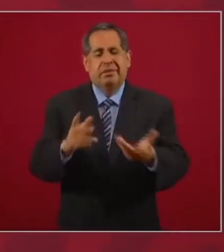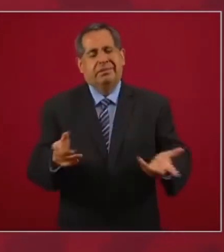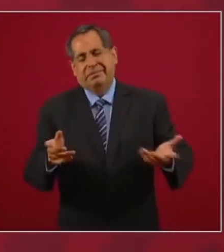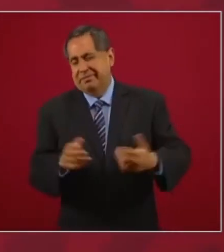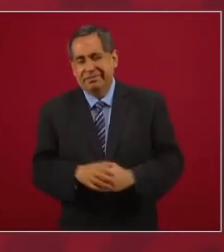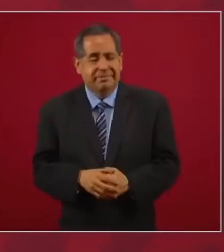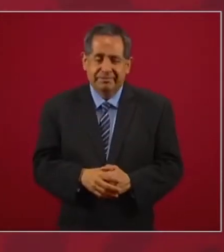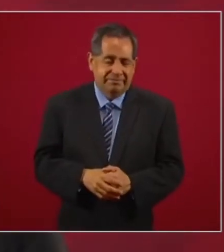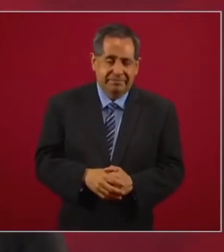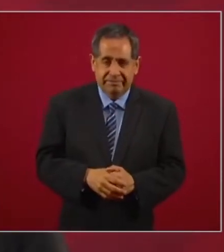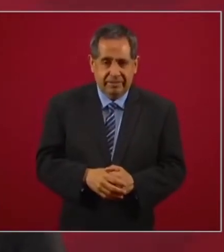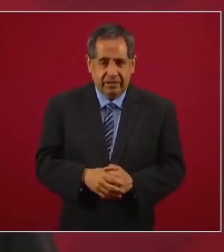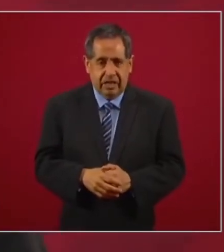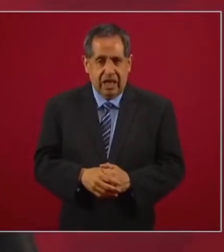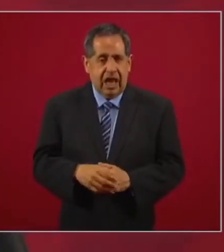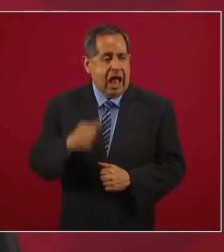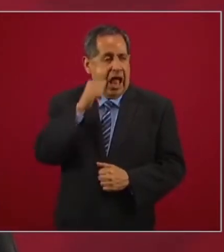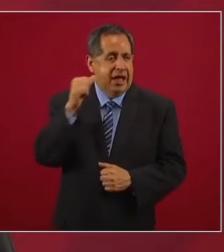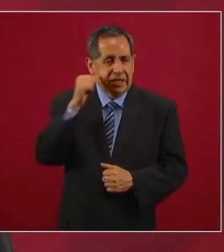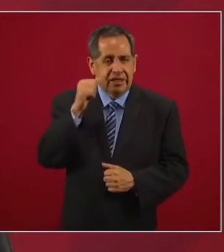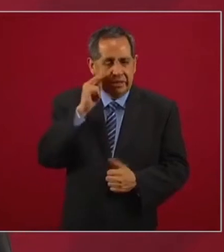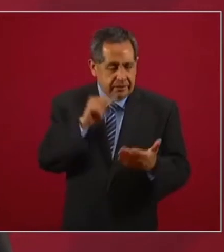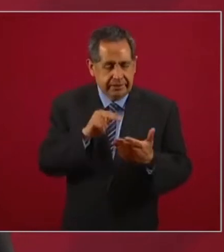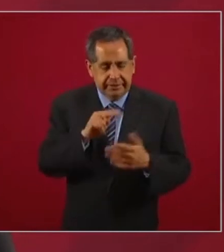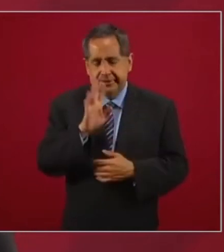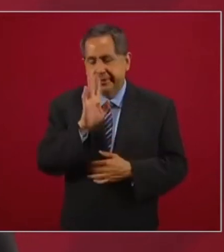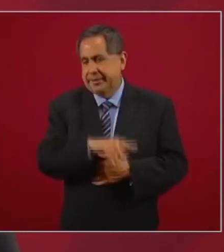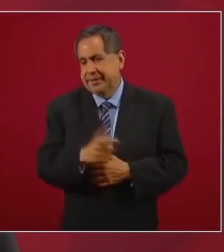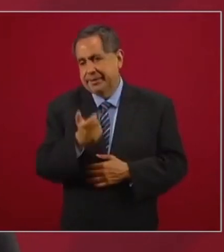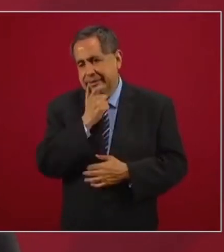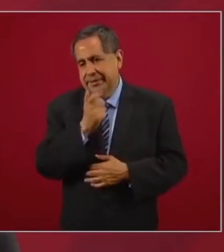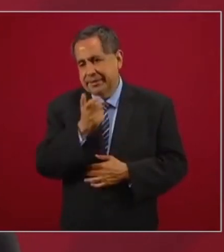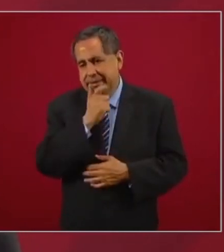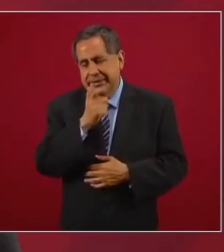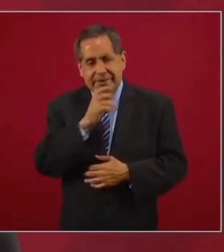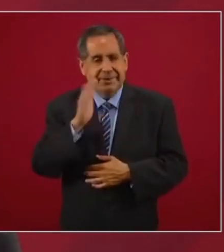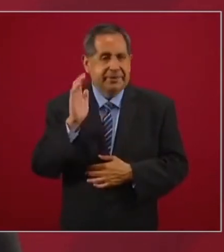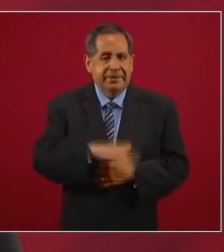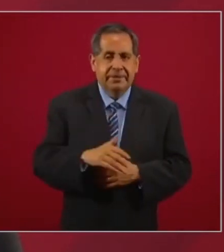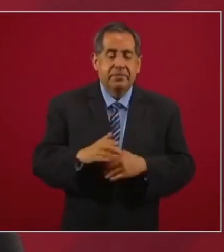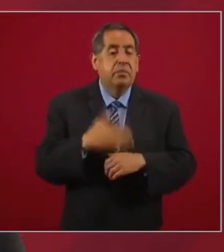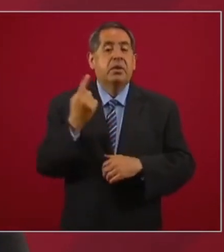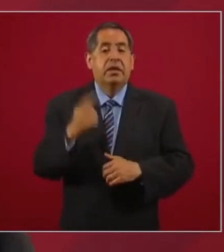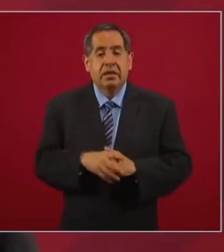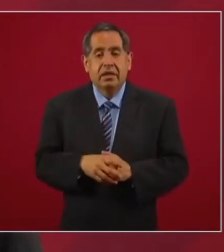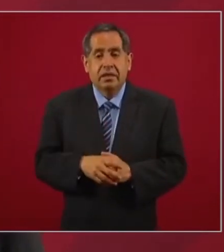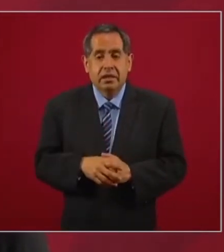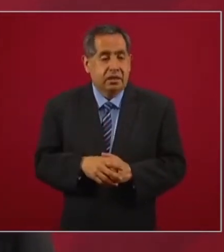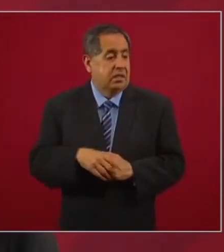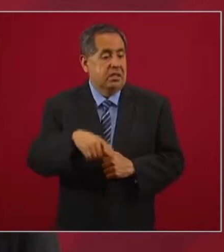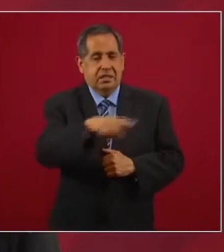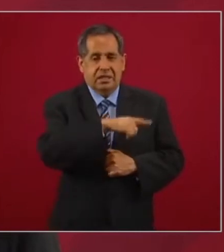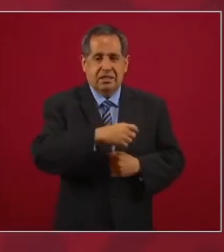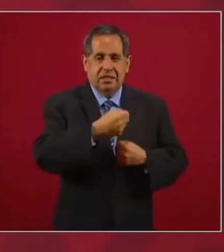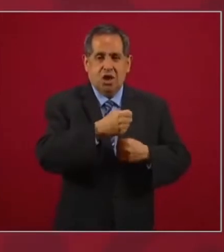Ayer me dio hasta risa porque esos que protestan